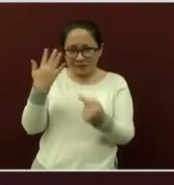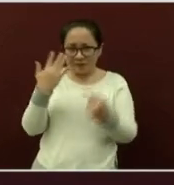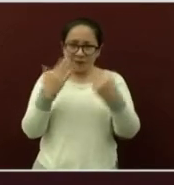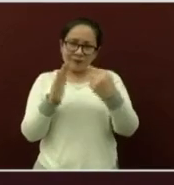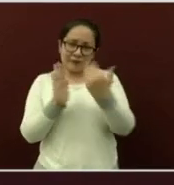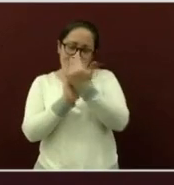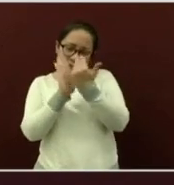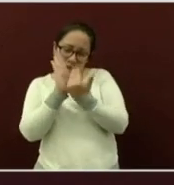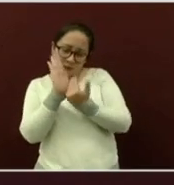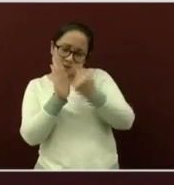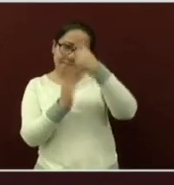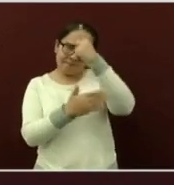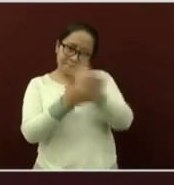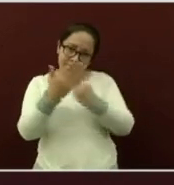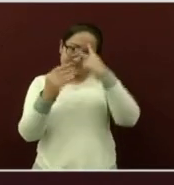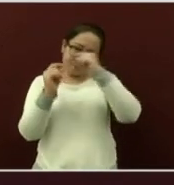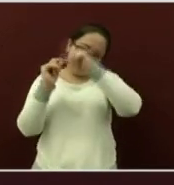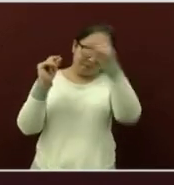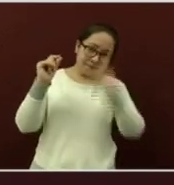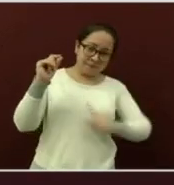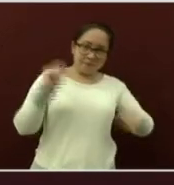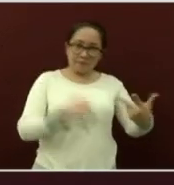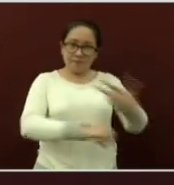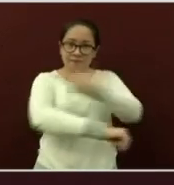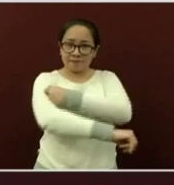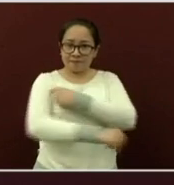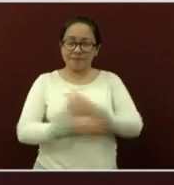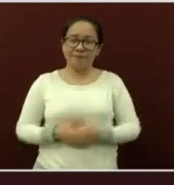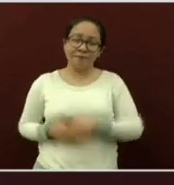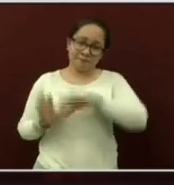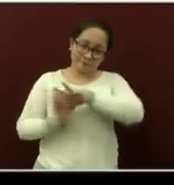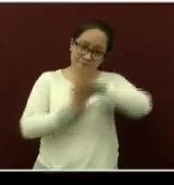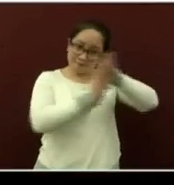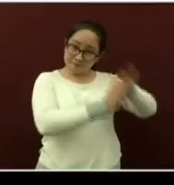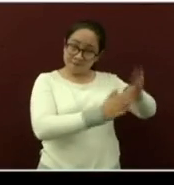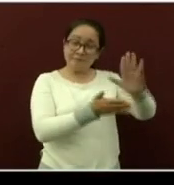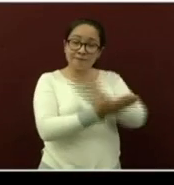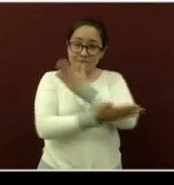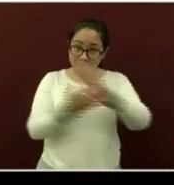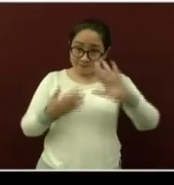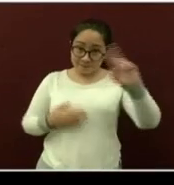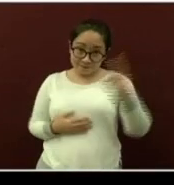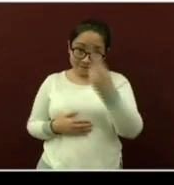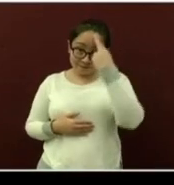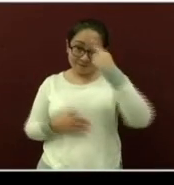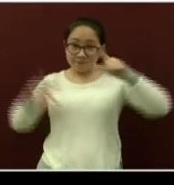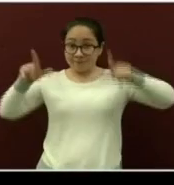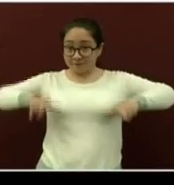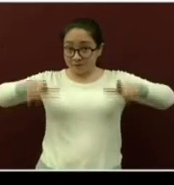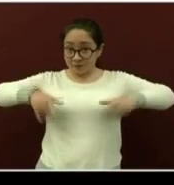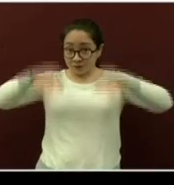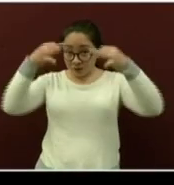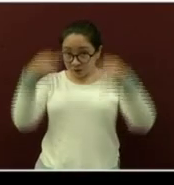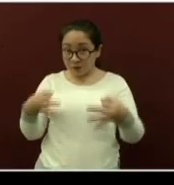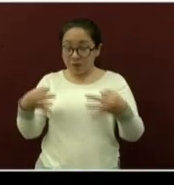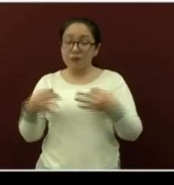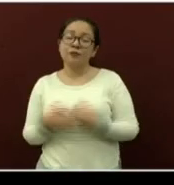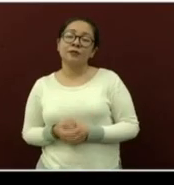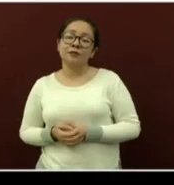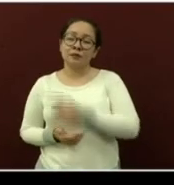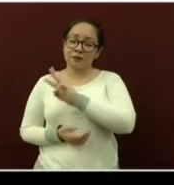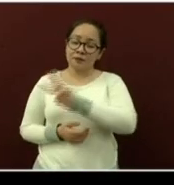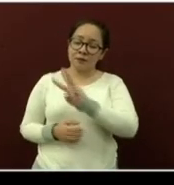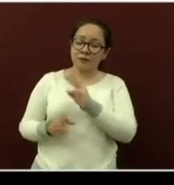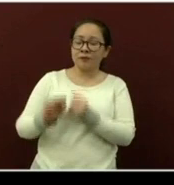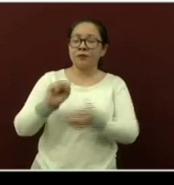nacional de vacunación por otro lado y como es costumbre les recuerdo la página oficial coronavirus